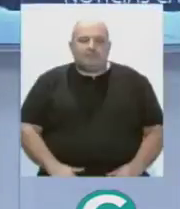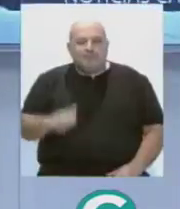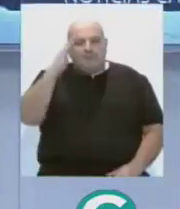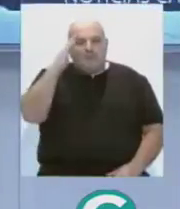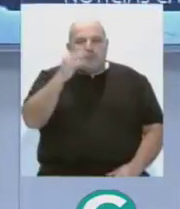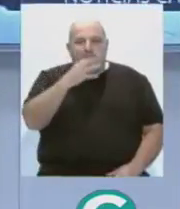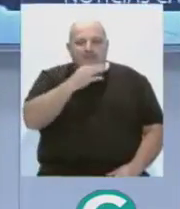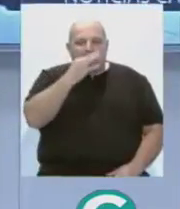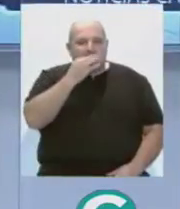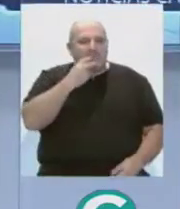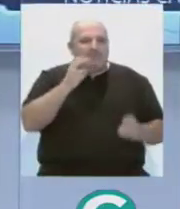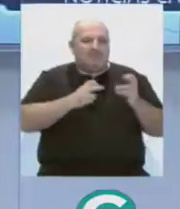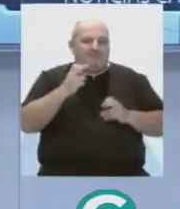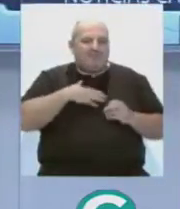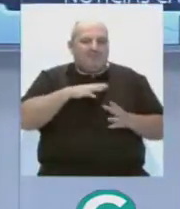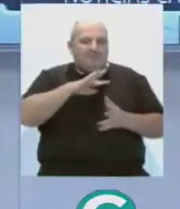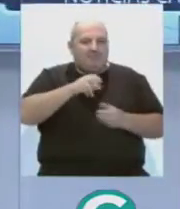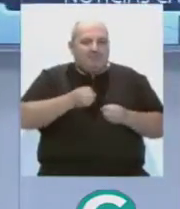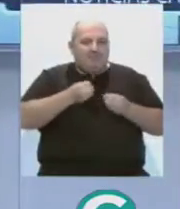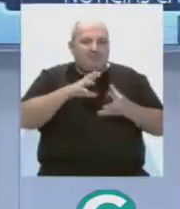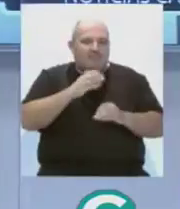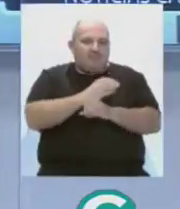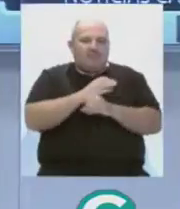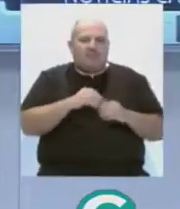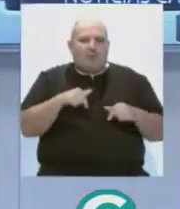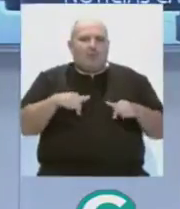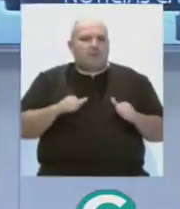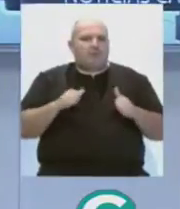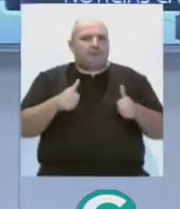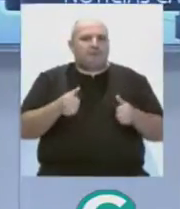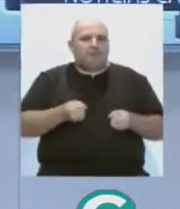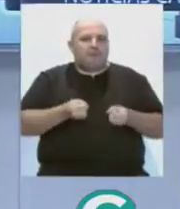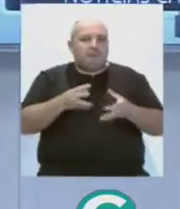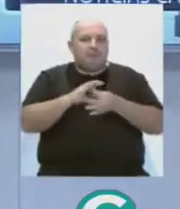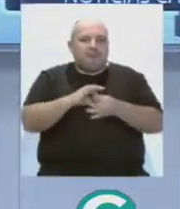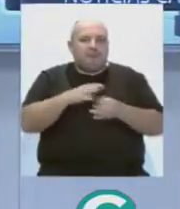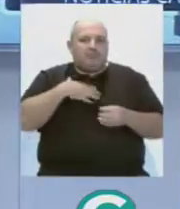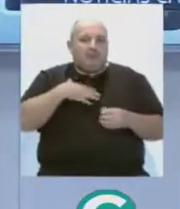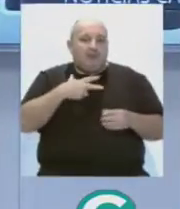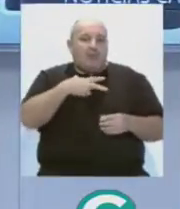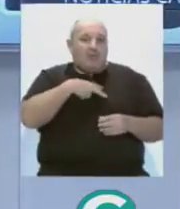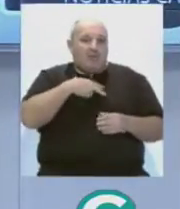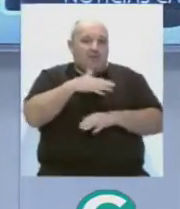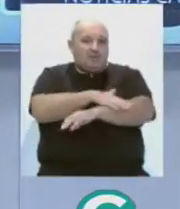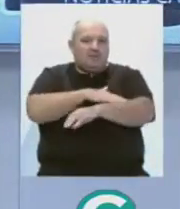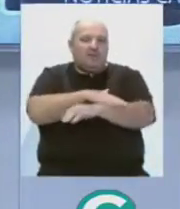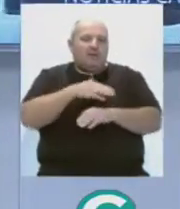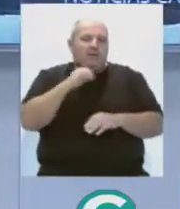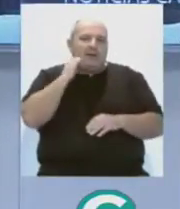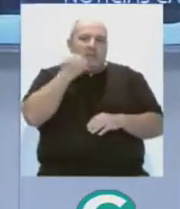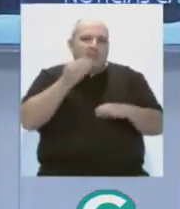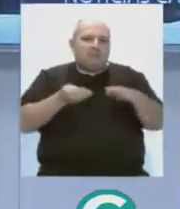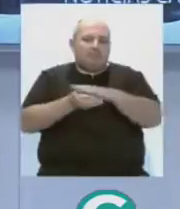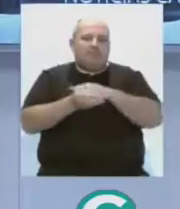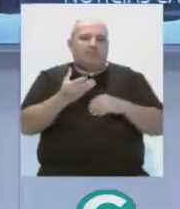Saludos, bienvenidos un día más al avance informativo de Noticias Cádiz. Hoy comenzamos contándoles que la Abogacía del Estado ha interpuesto un recurso contra